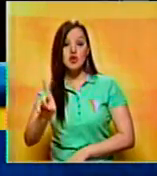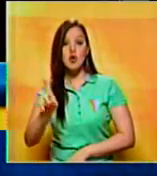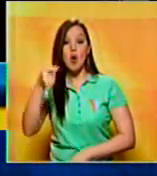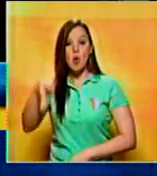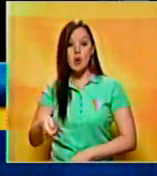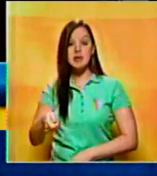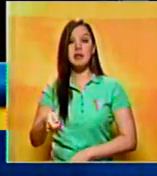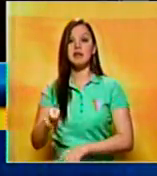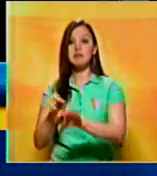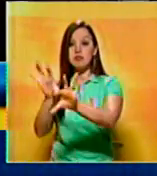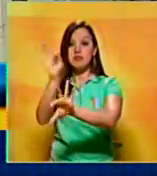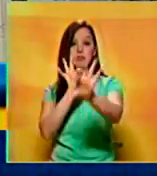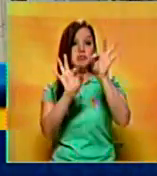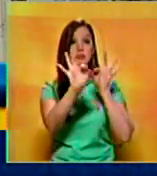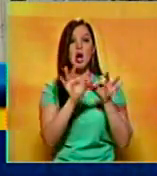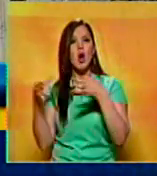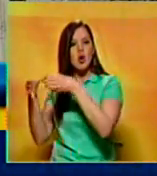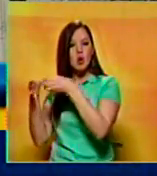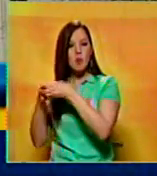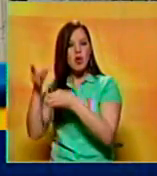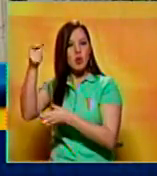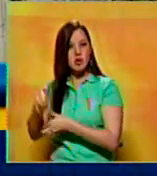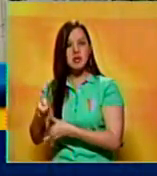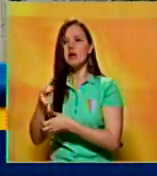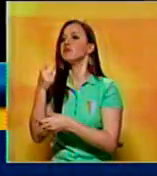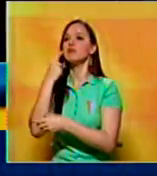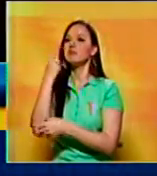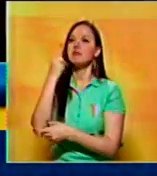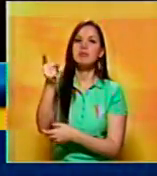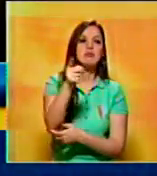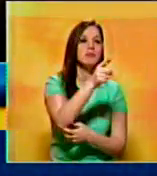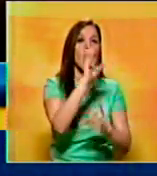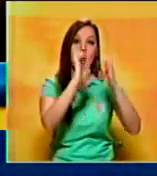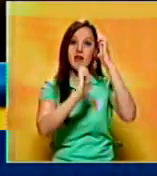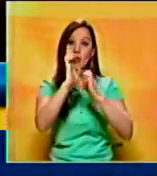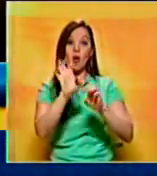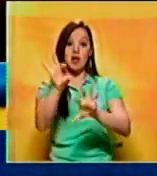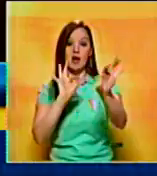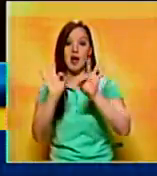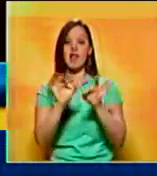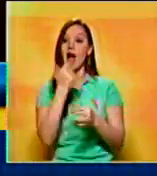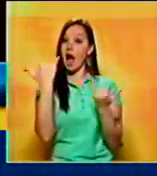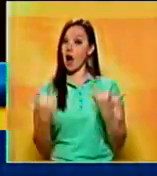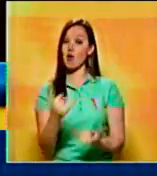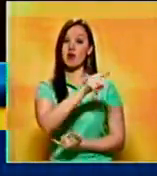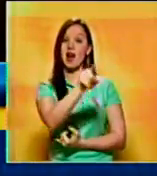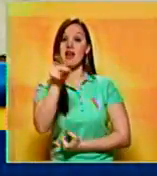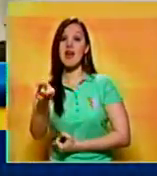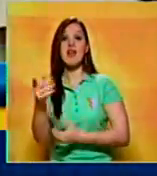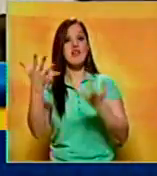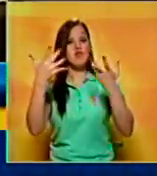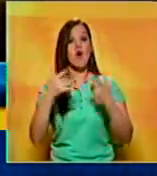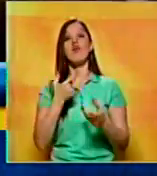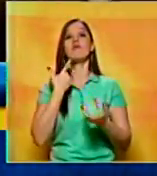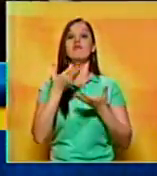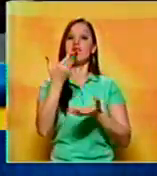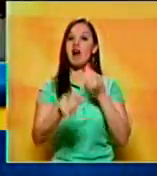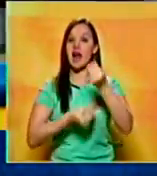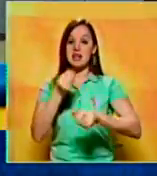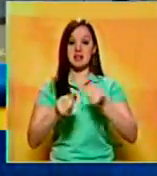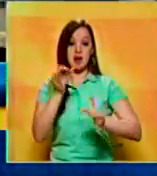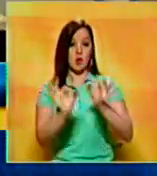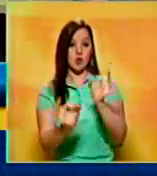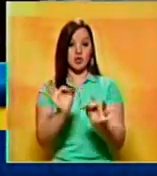de que fuesen designados por la Comisión Judicial del Máximo Juzgado, los cuales, desde ahora, tendrán la misión de administrar justicia en diversas